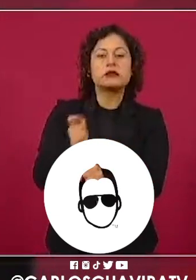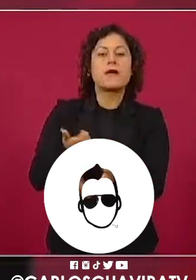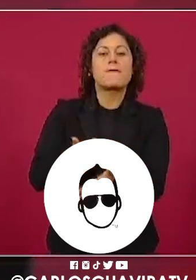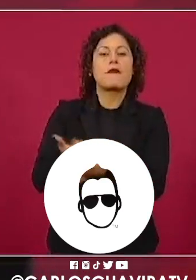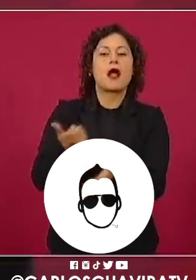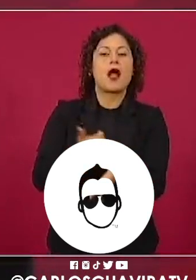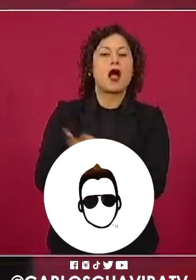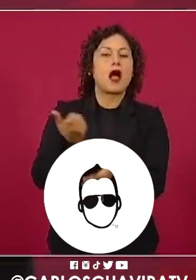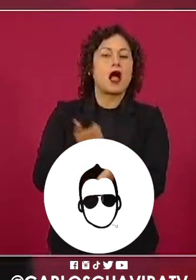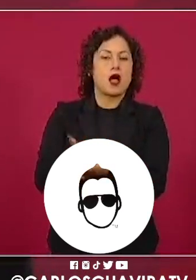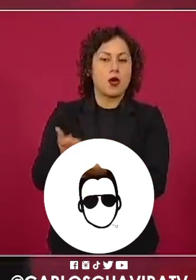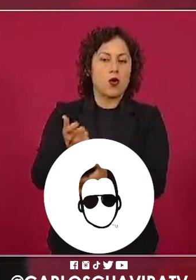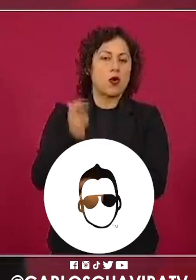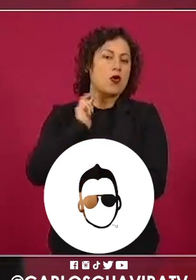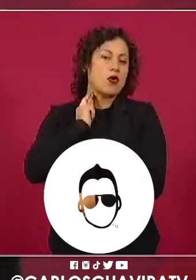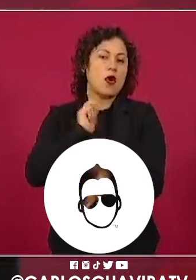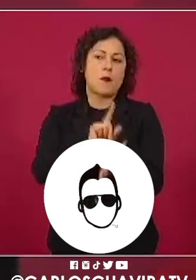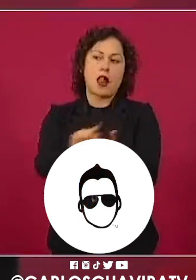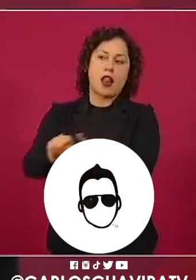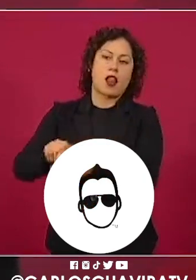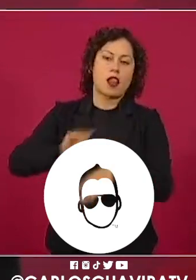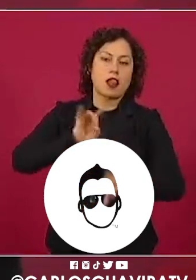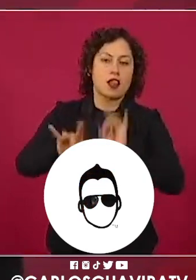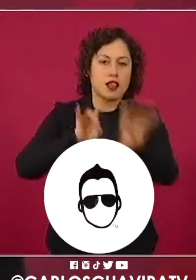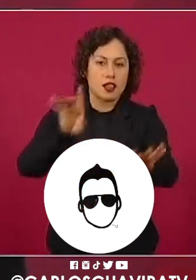escribió la carta al Parlamento Europeo.